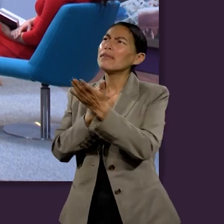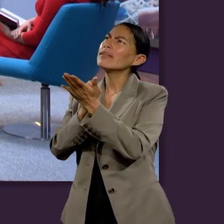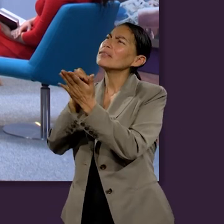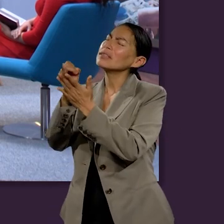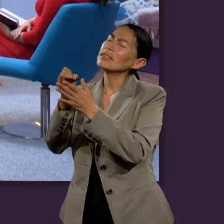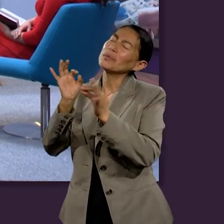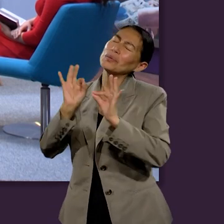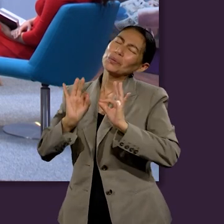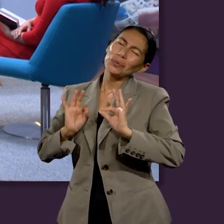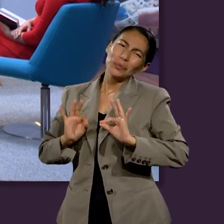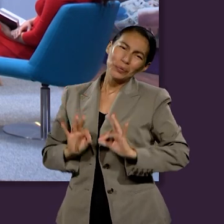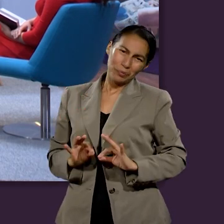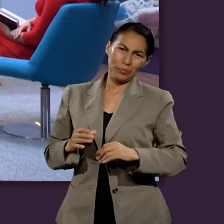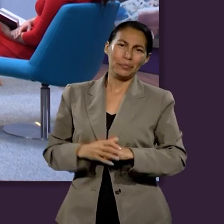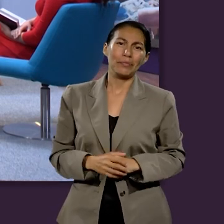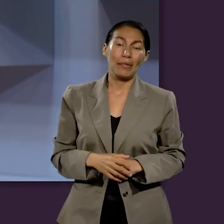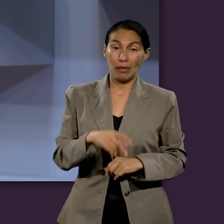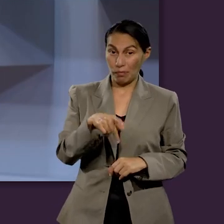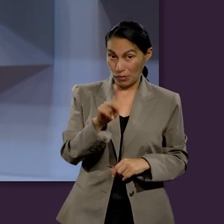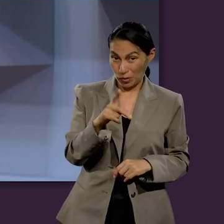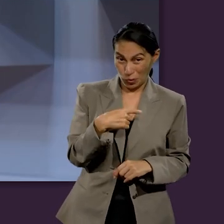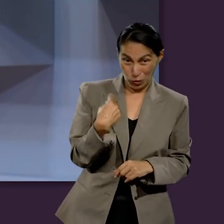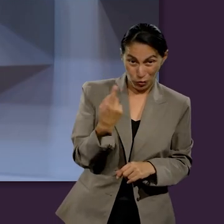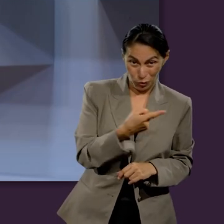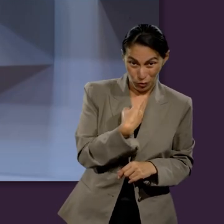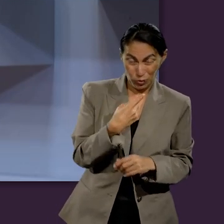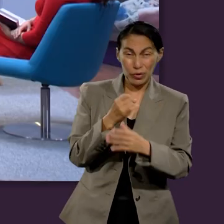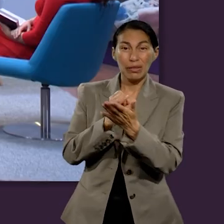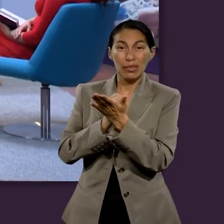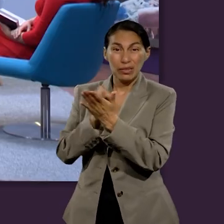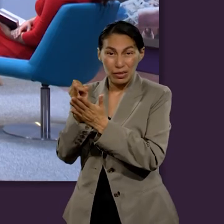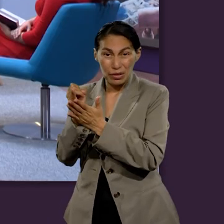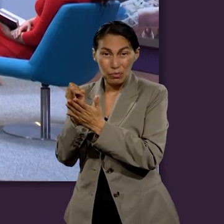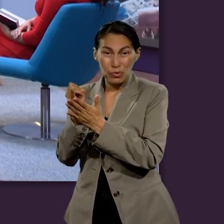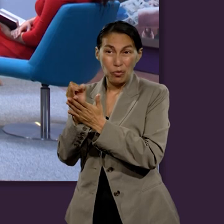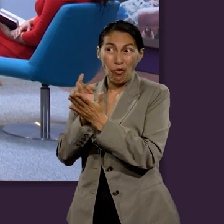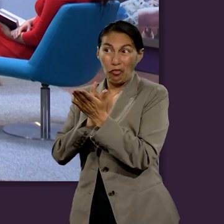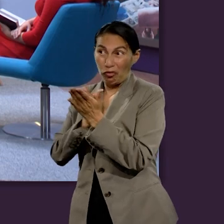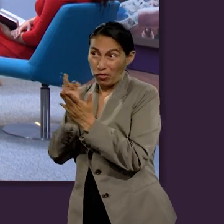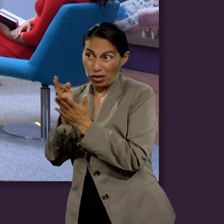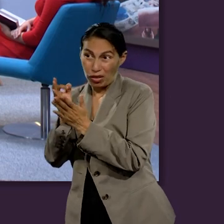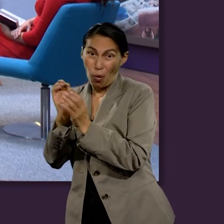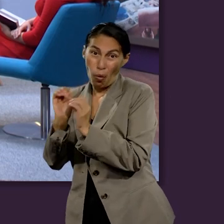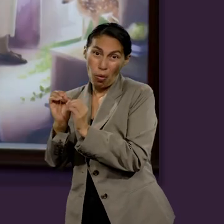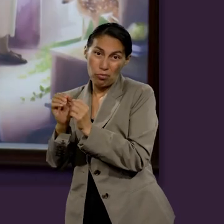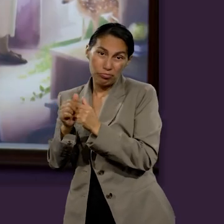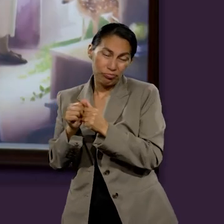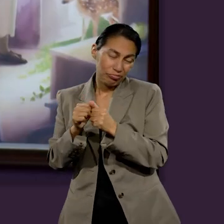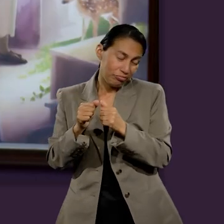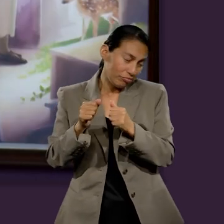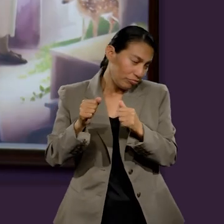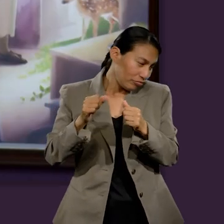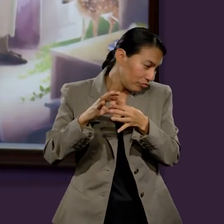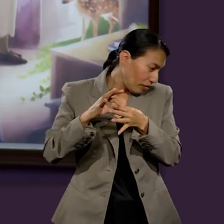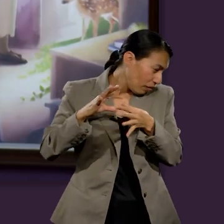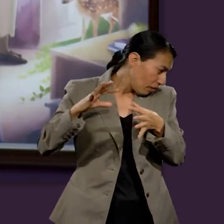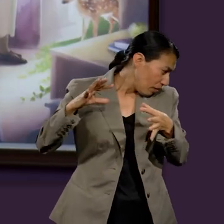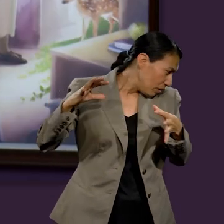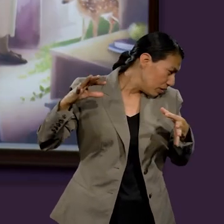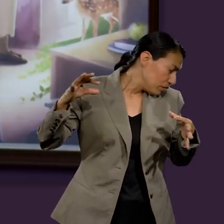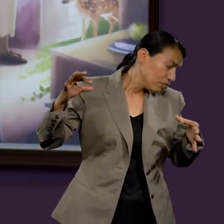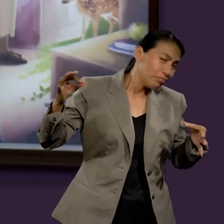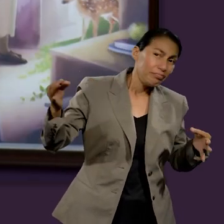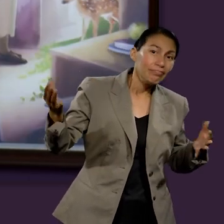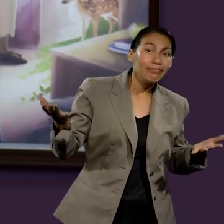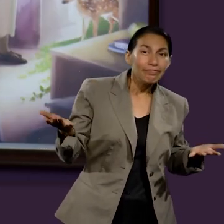a medida que vamos avanzando por la vida, vamos rechazando, nos vamos apartando de su